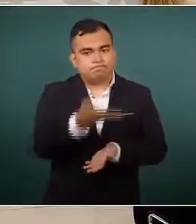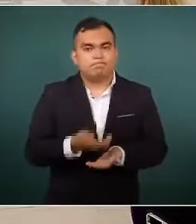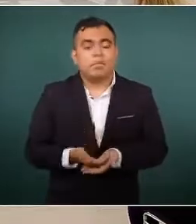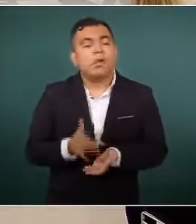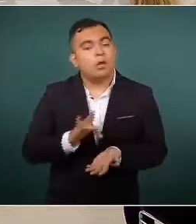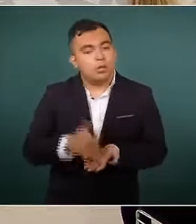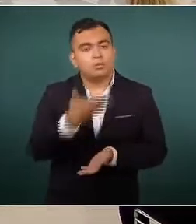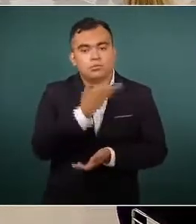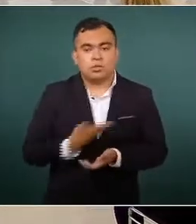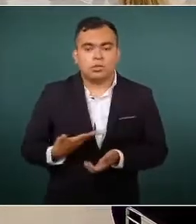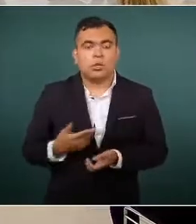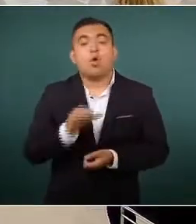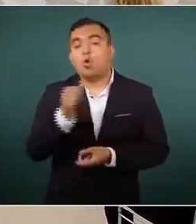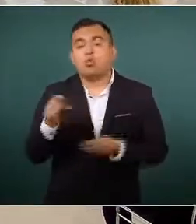Gracias, presidente. Y la segunda pregunta... Gracias. Gracias.